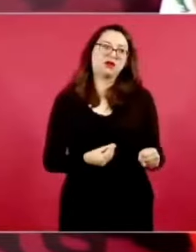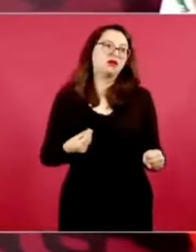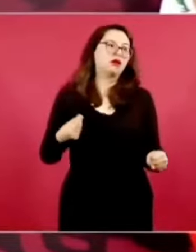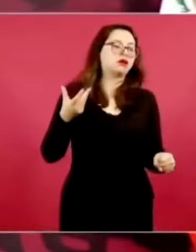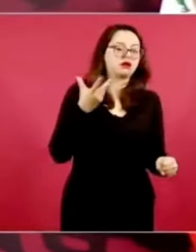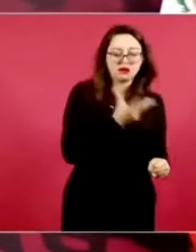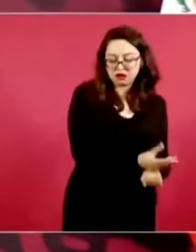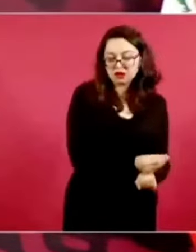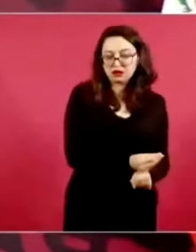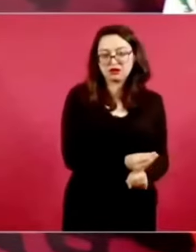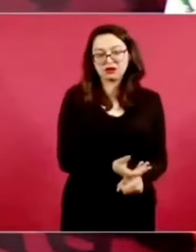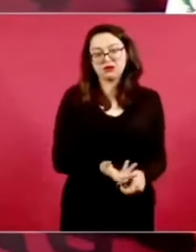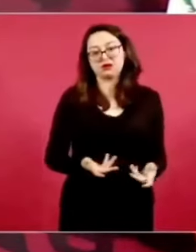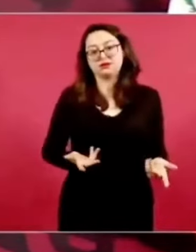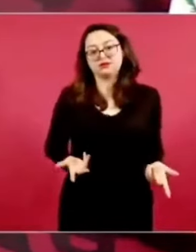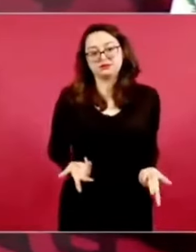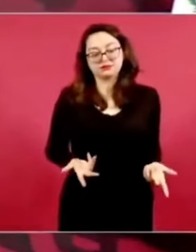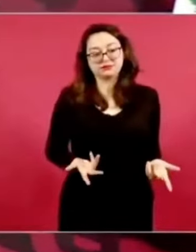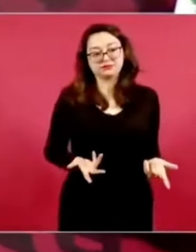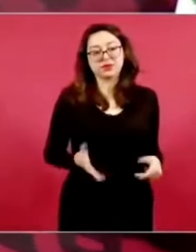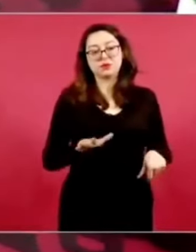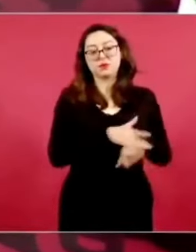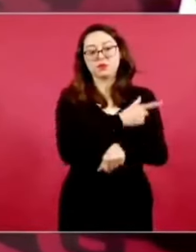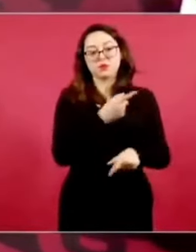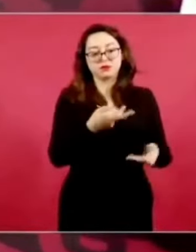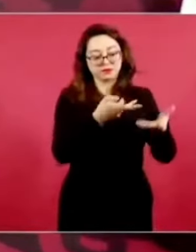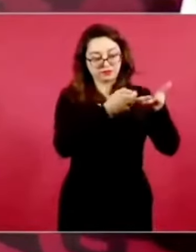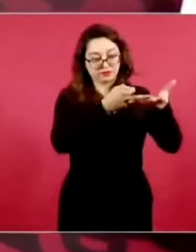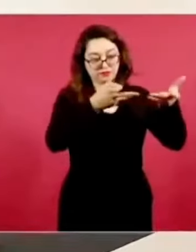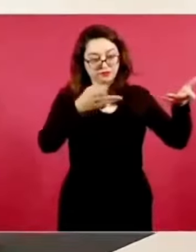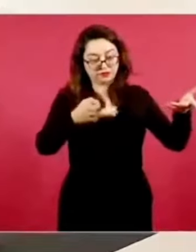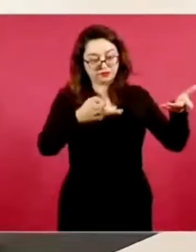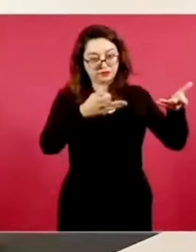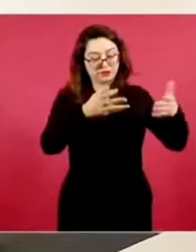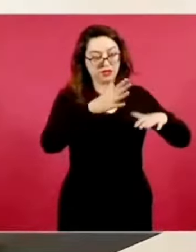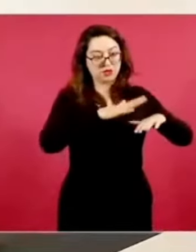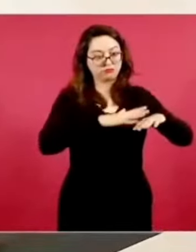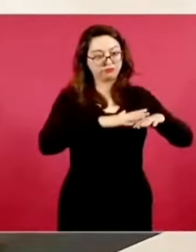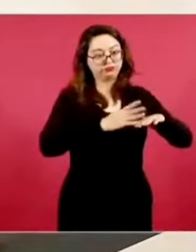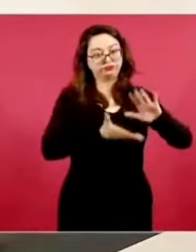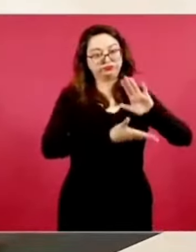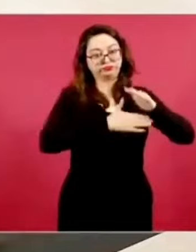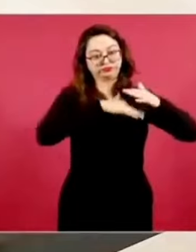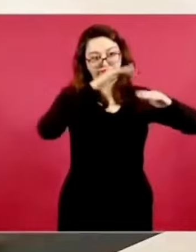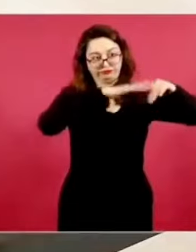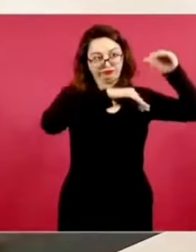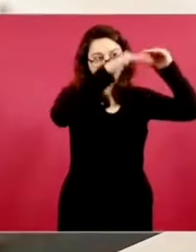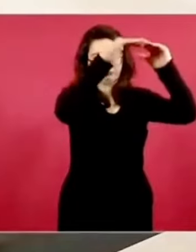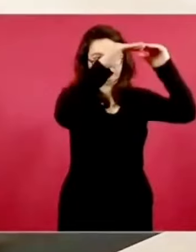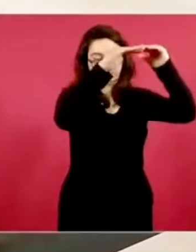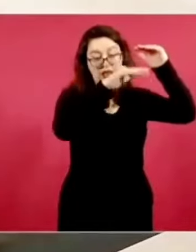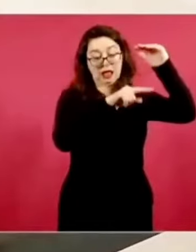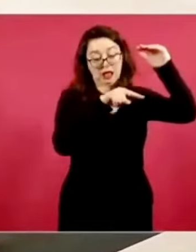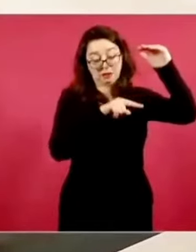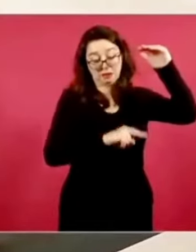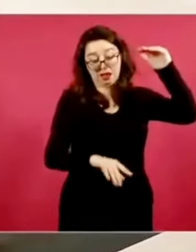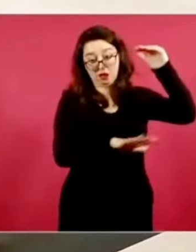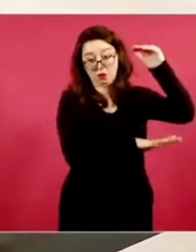un relleno por el hundimiento, porque se estaba hundiendo